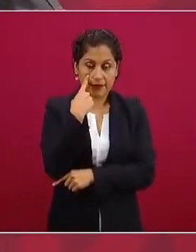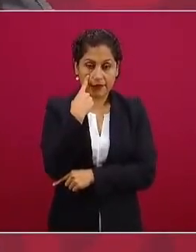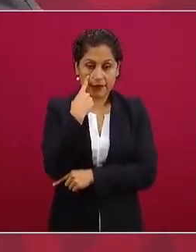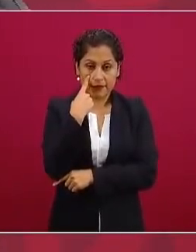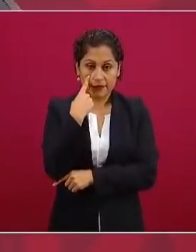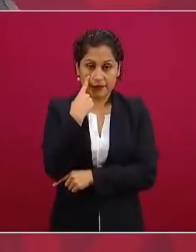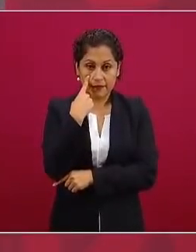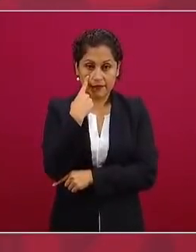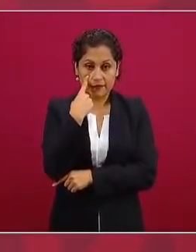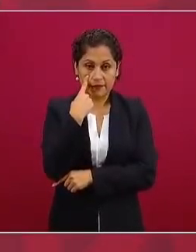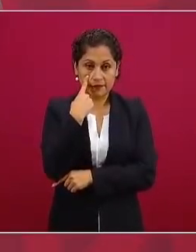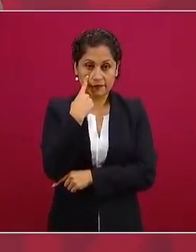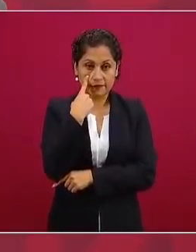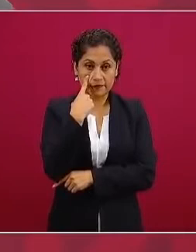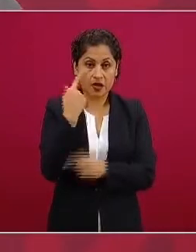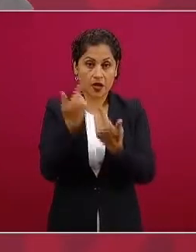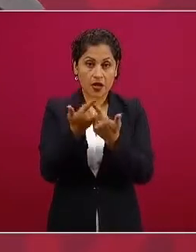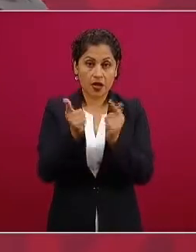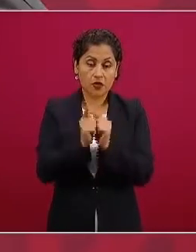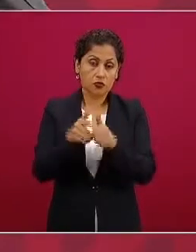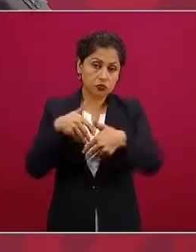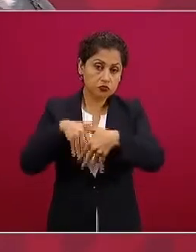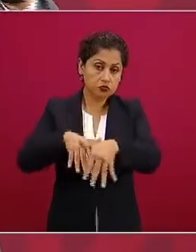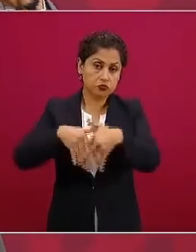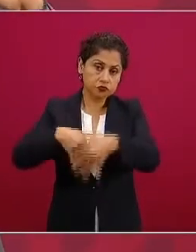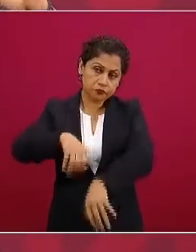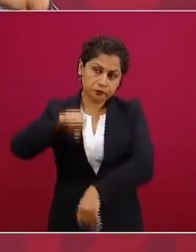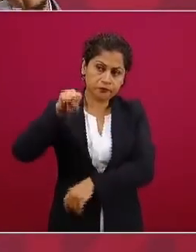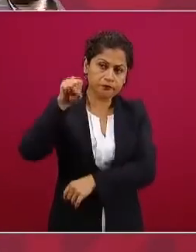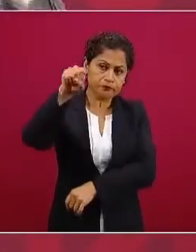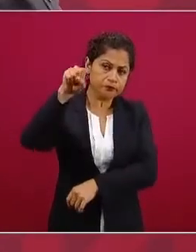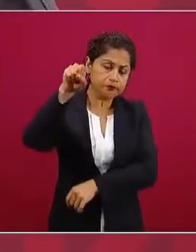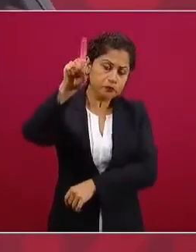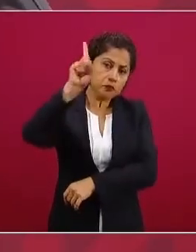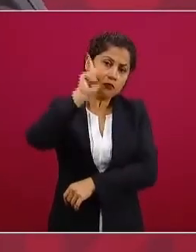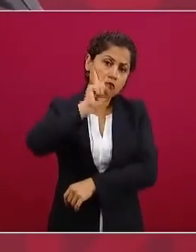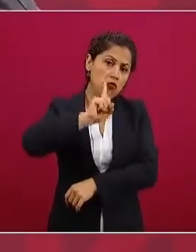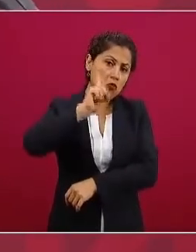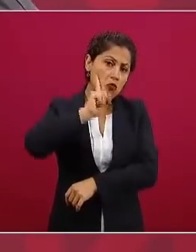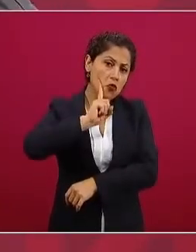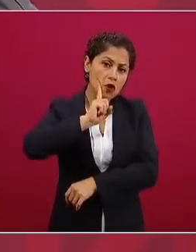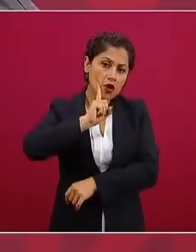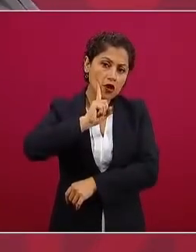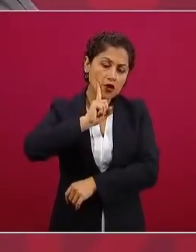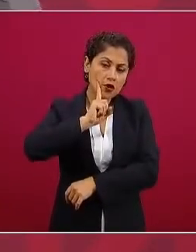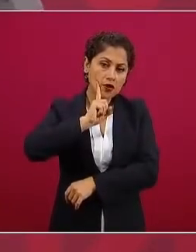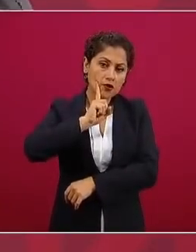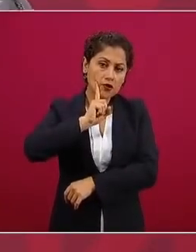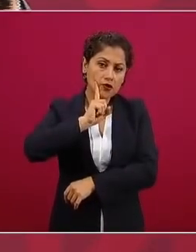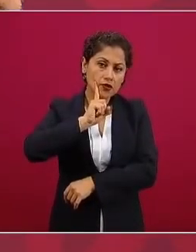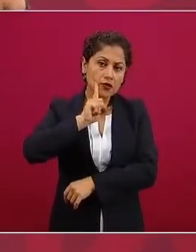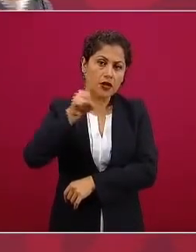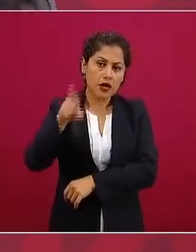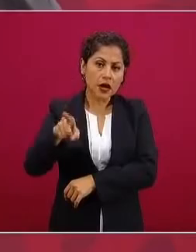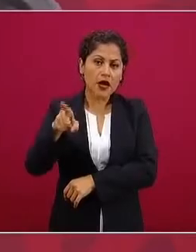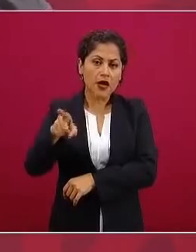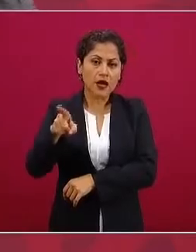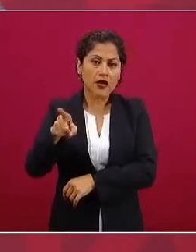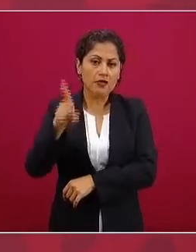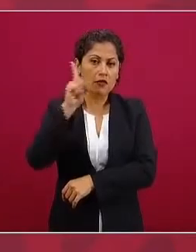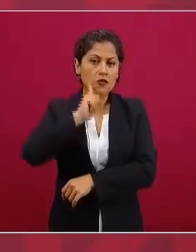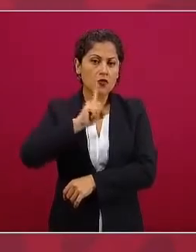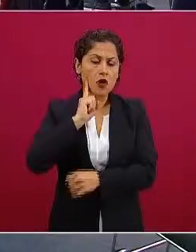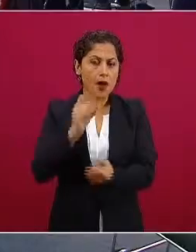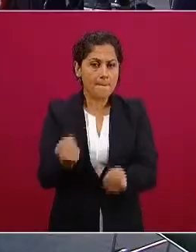el movimiento feminista que se montaron el movimiento feminista se volvieron feministas